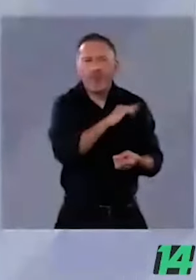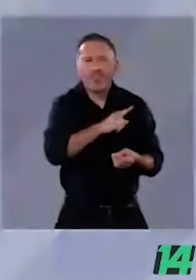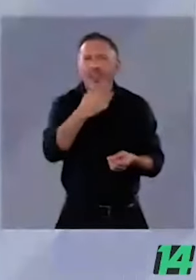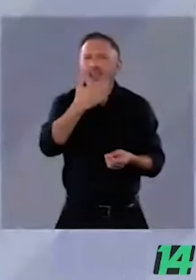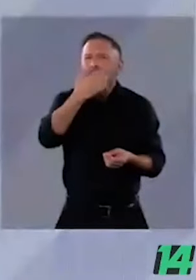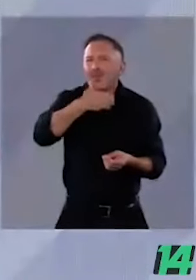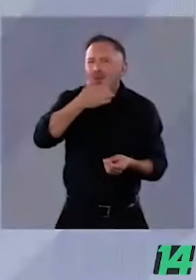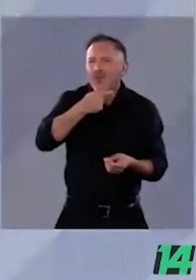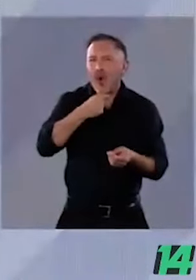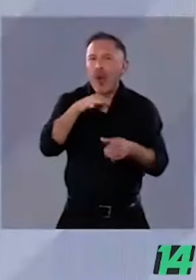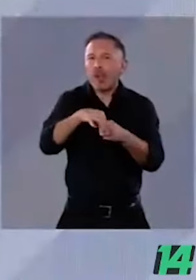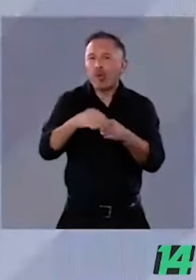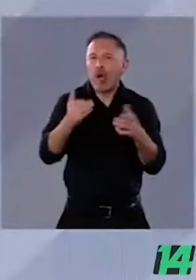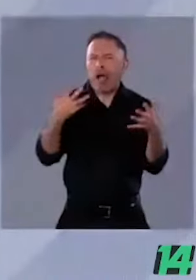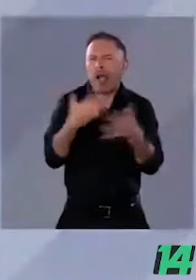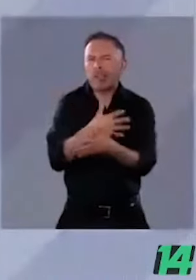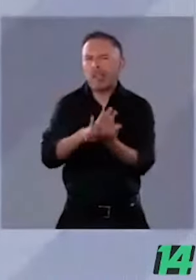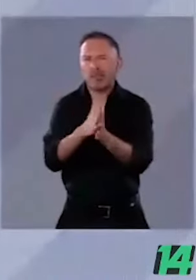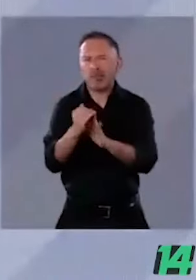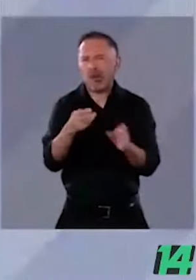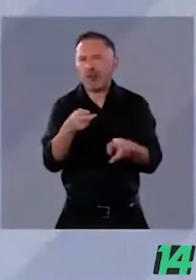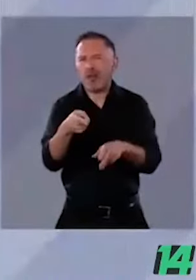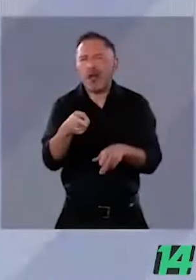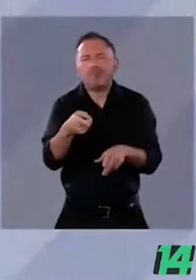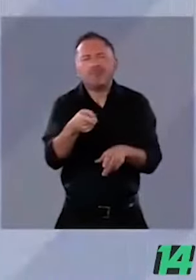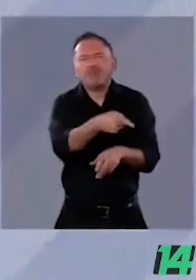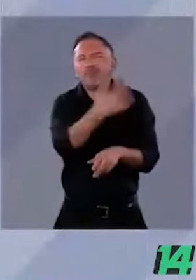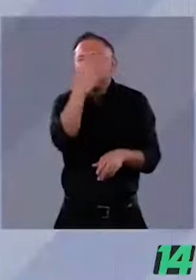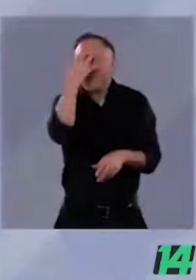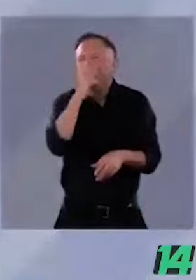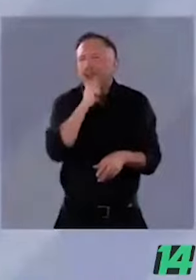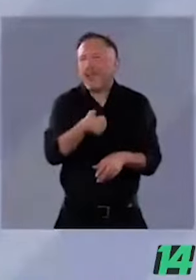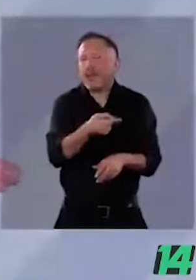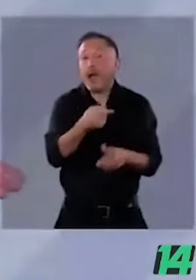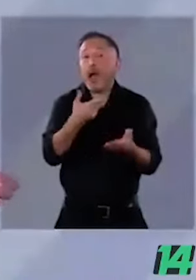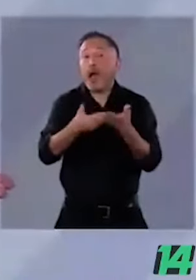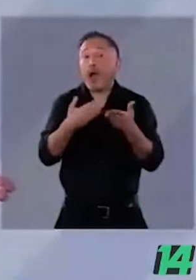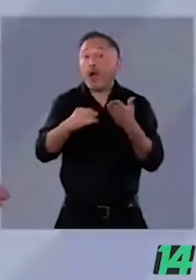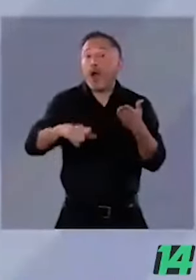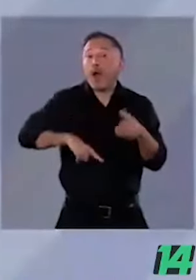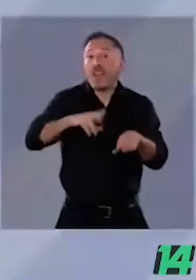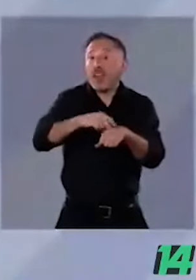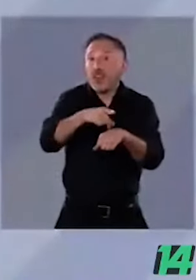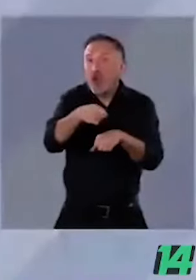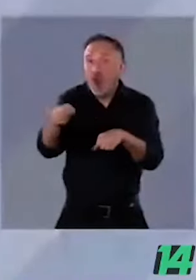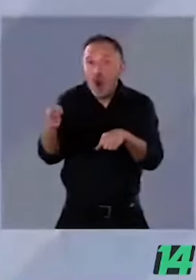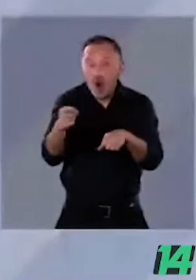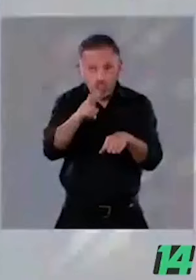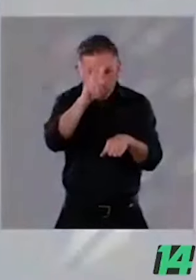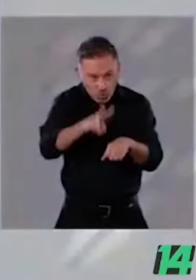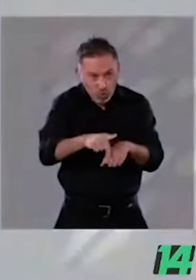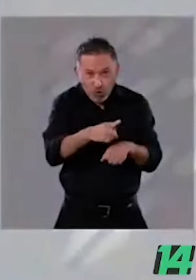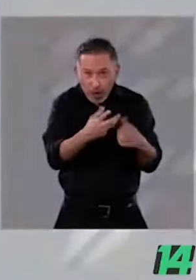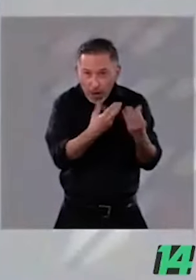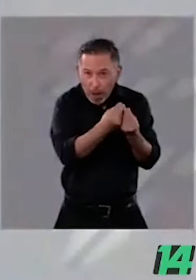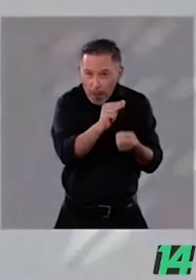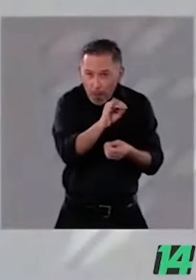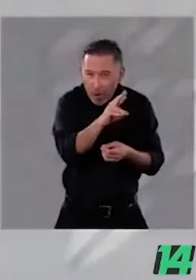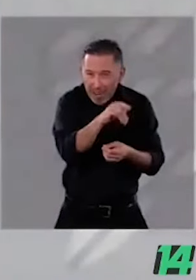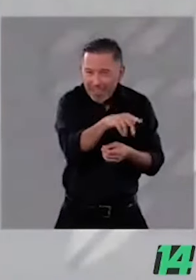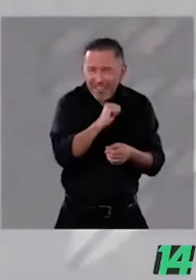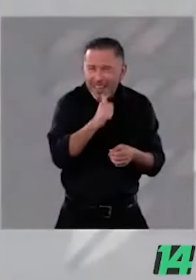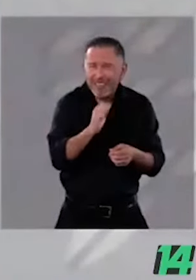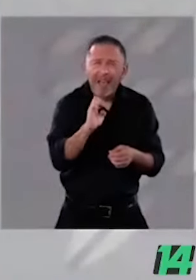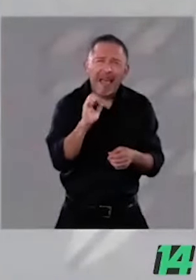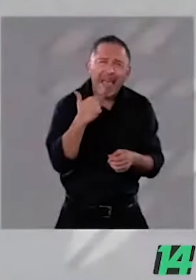vergüenza. Es más, de la mayoría de sus candidatos a gobernadores, ninguno es de Morena. Entonces, yo siempre